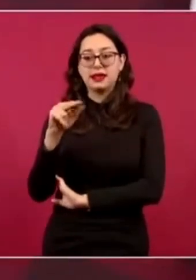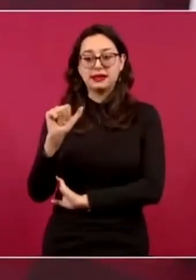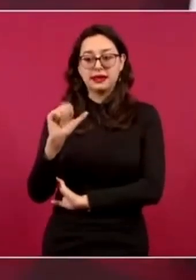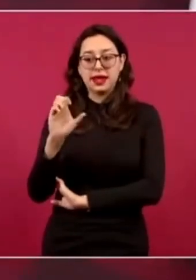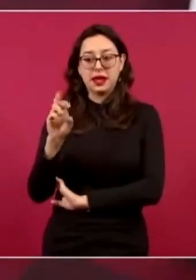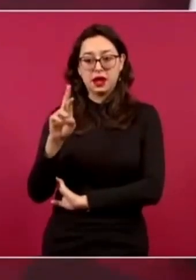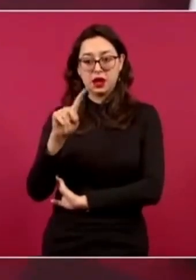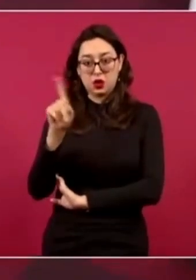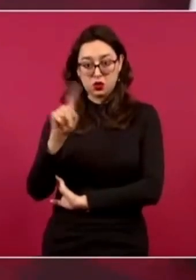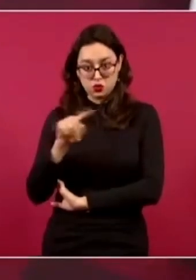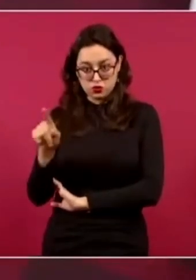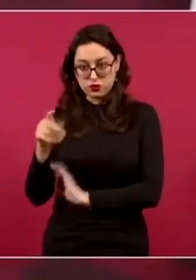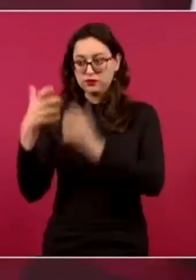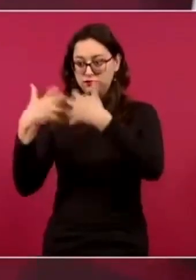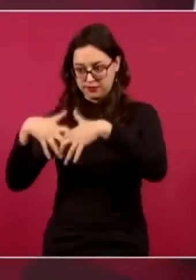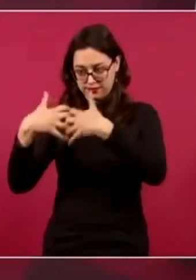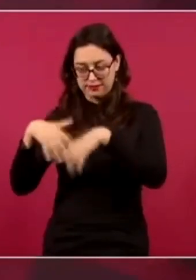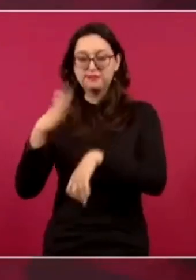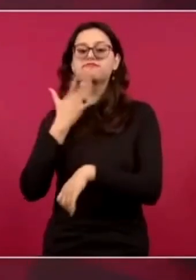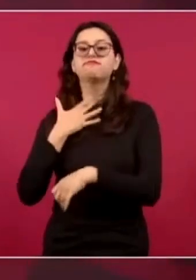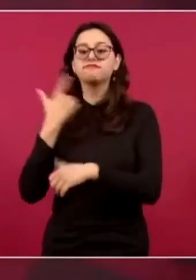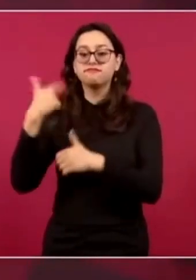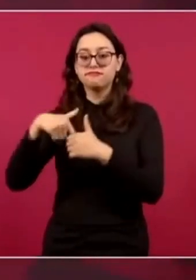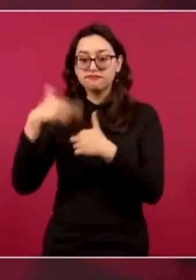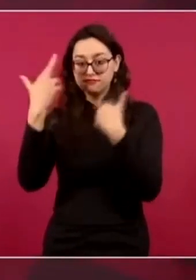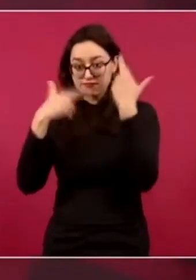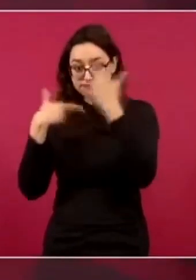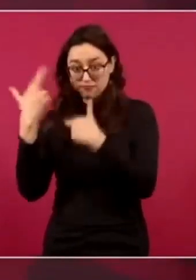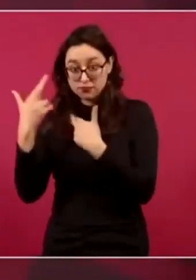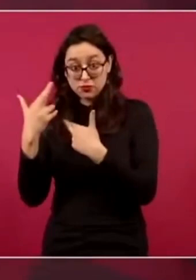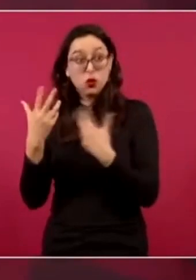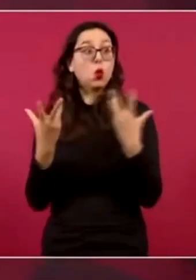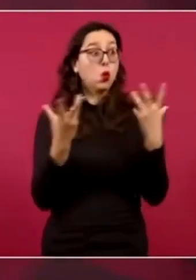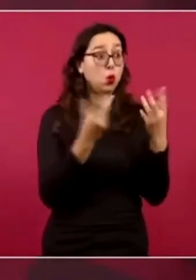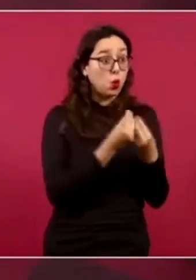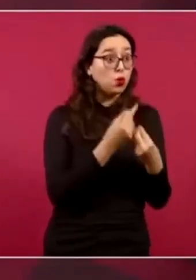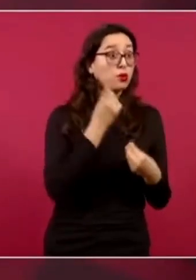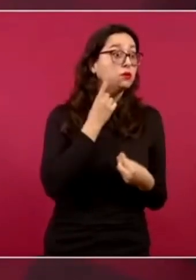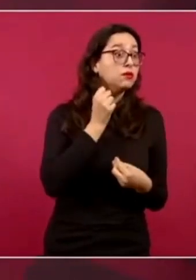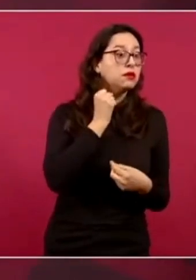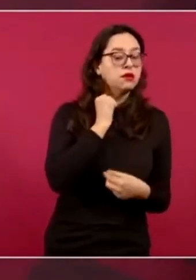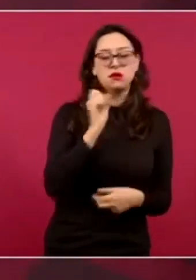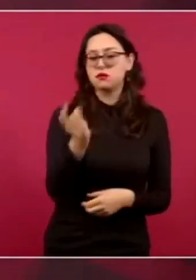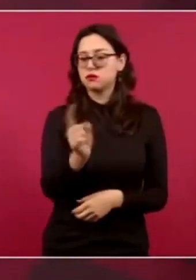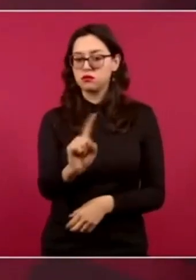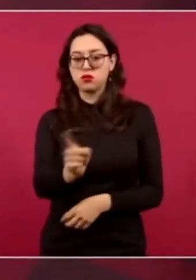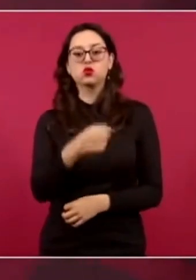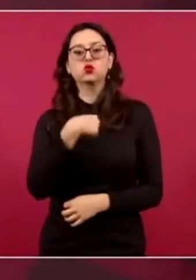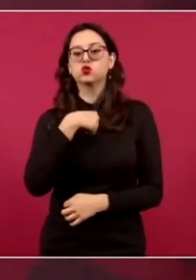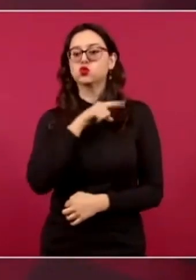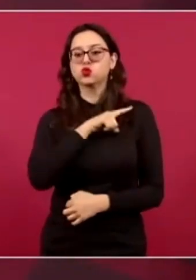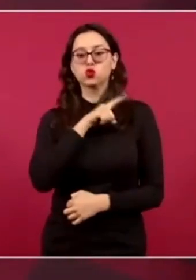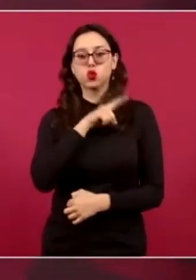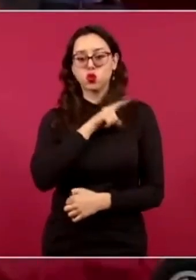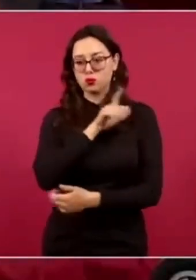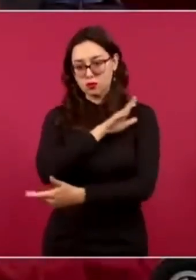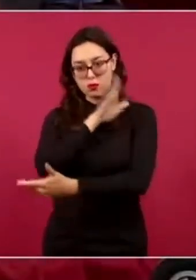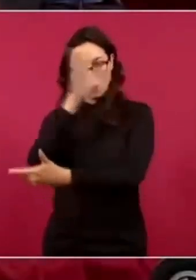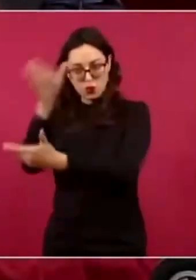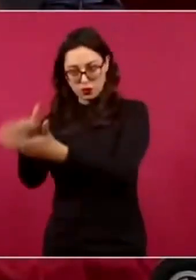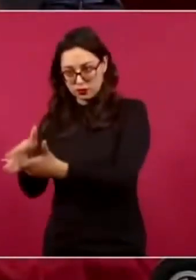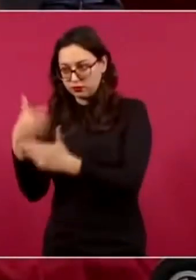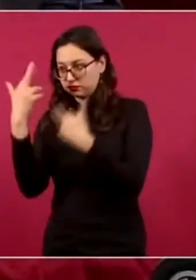a la refinería. No, solo a la evaluación de la refinería y de ahí